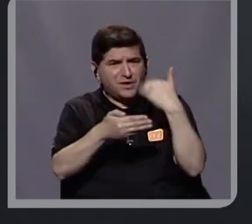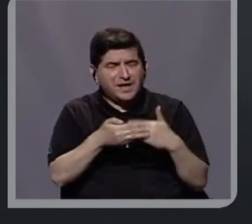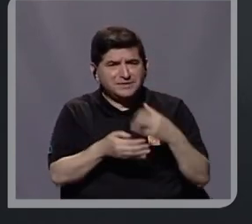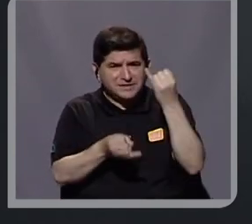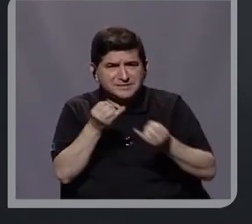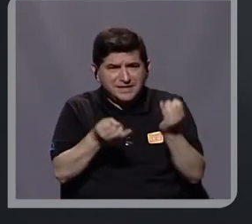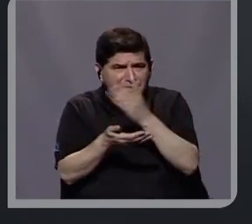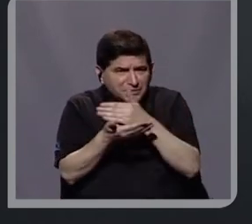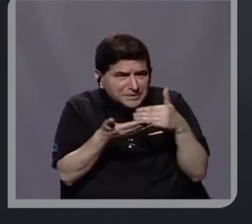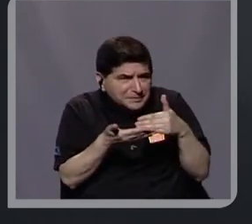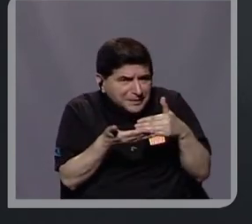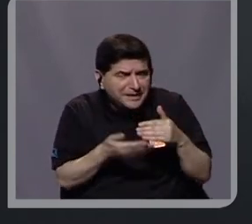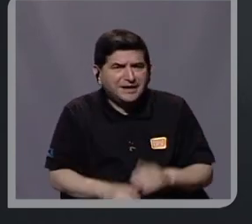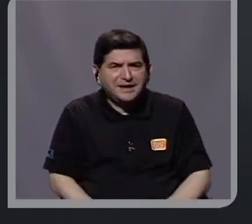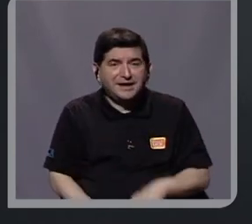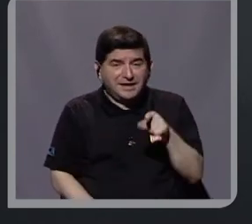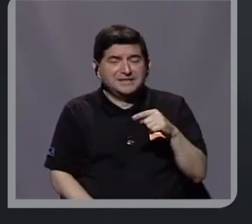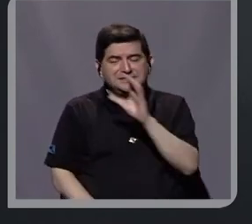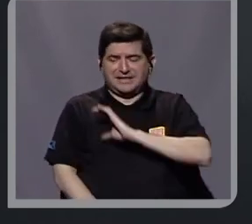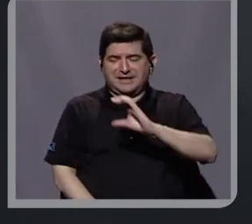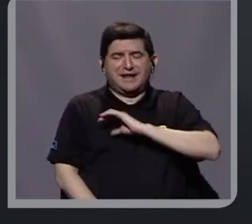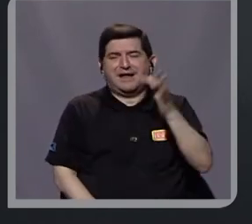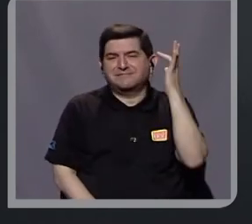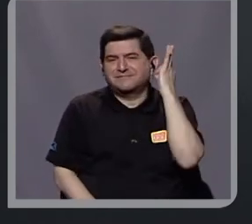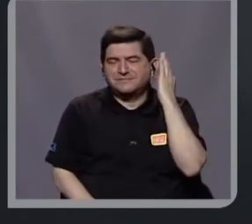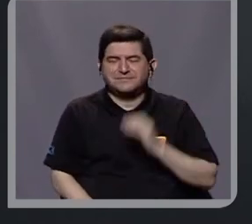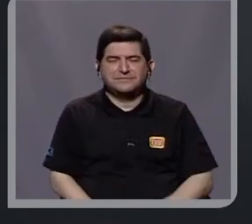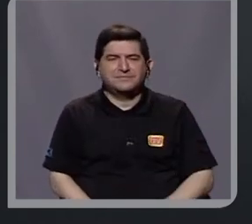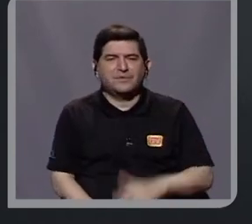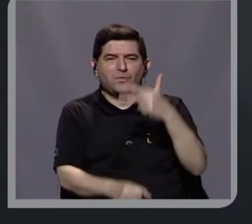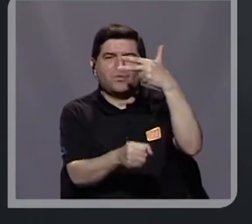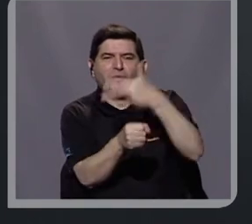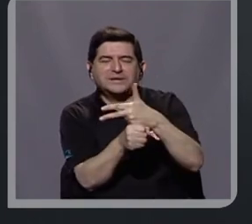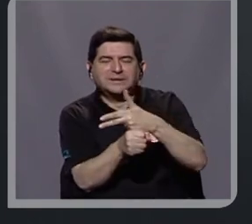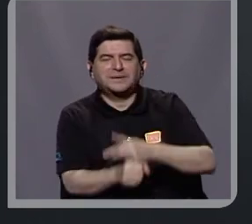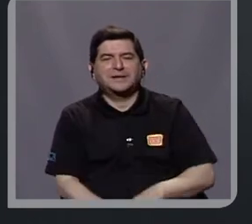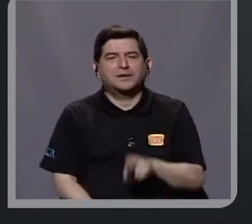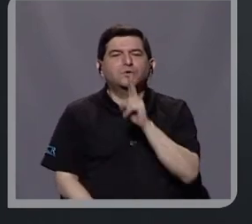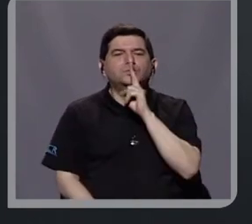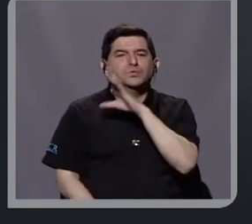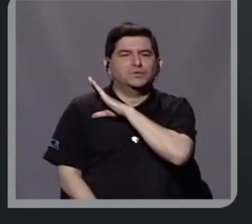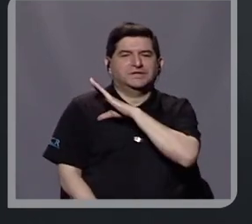bloque, que es ese rostro de mujer. Guatemala, Honduras y El Salvador.